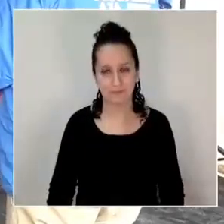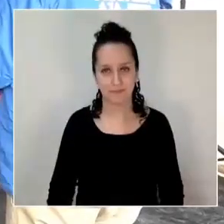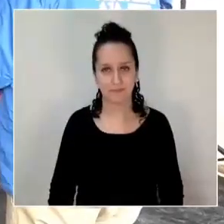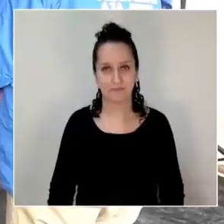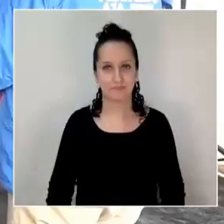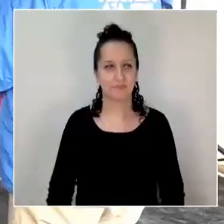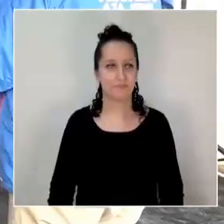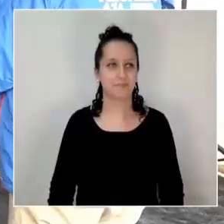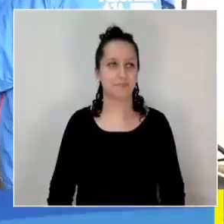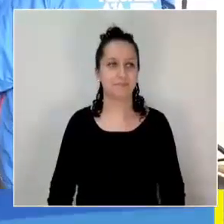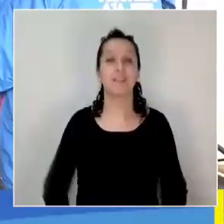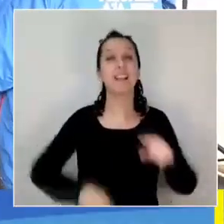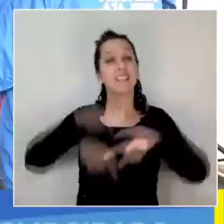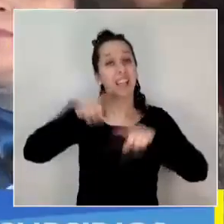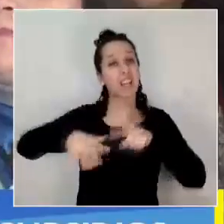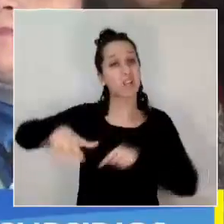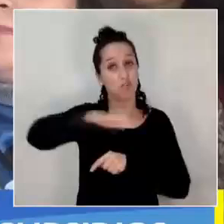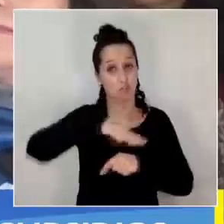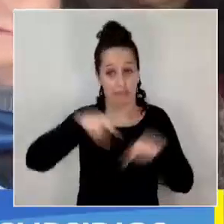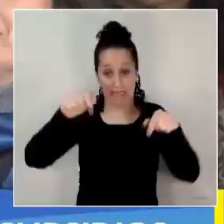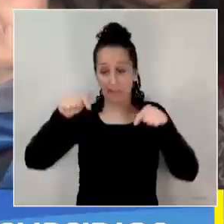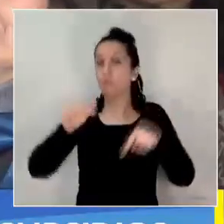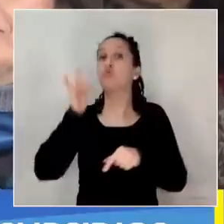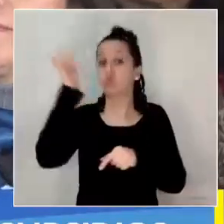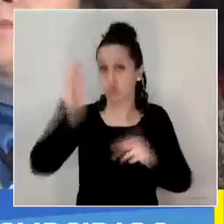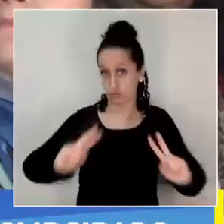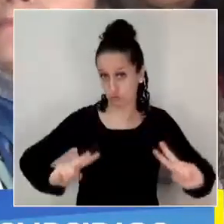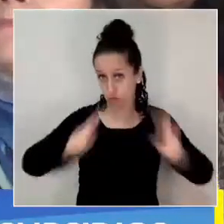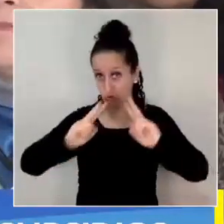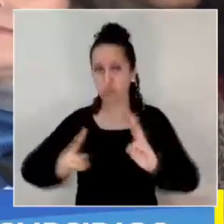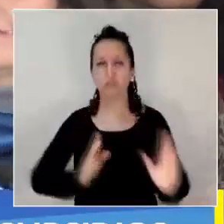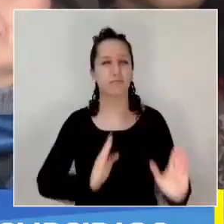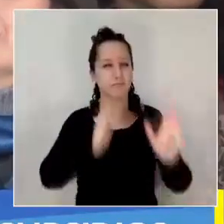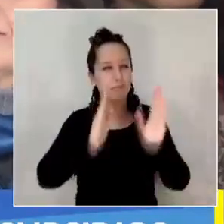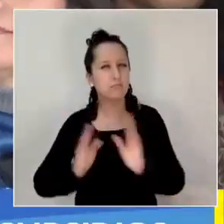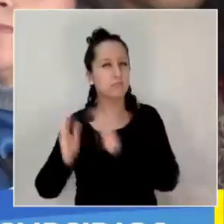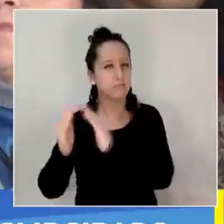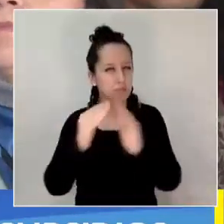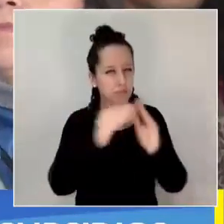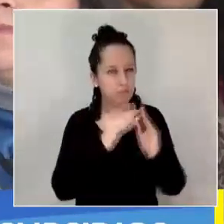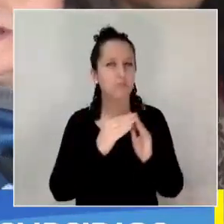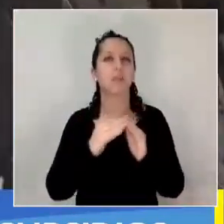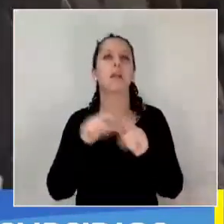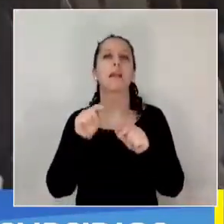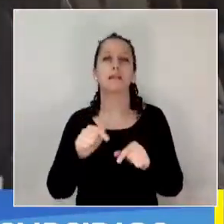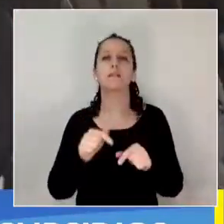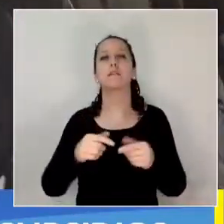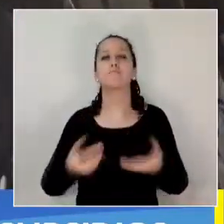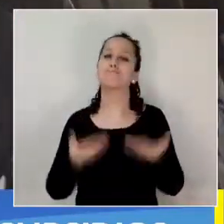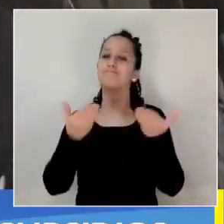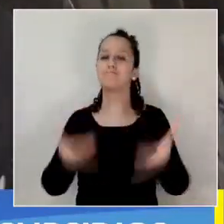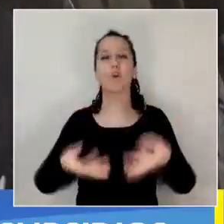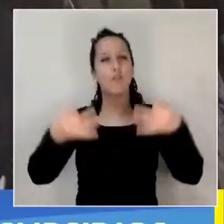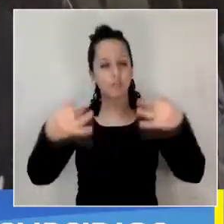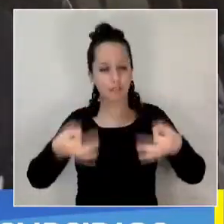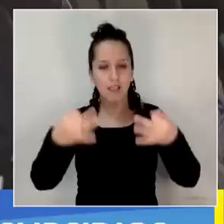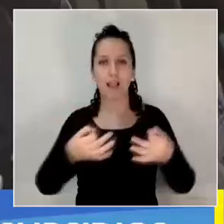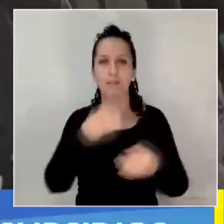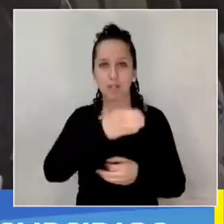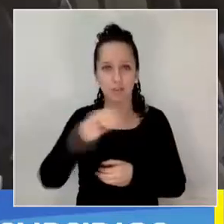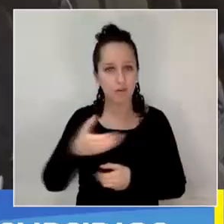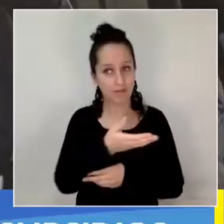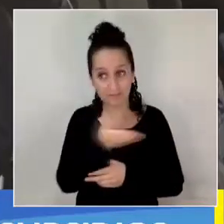En el terreno donde se emplazará el futuro condominio social Valle Tucapel de Concepción, se realizó la entrega oficial de los usuarios